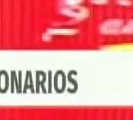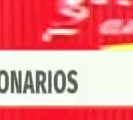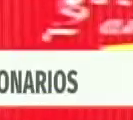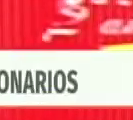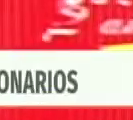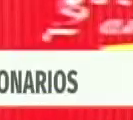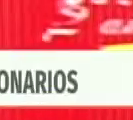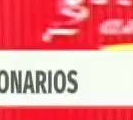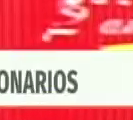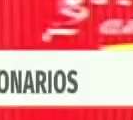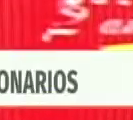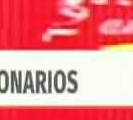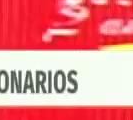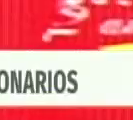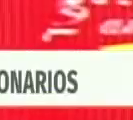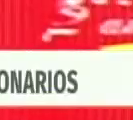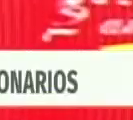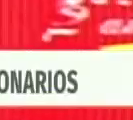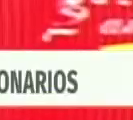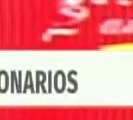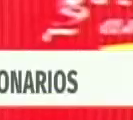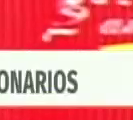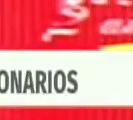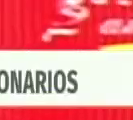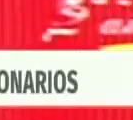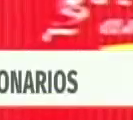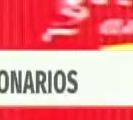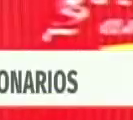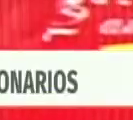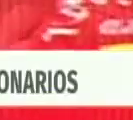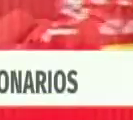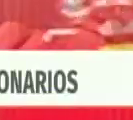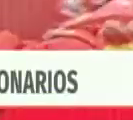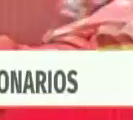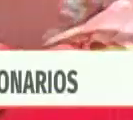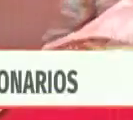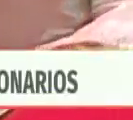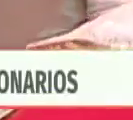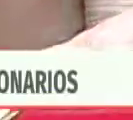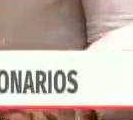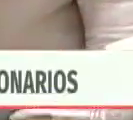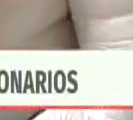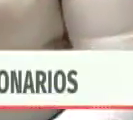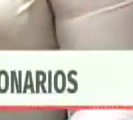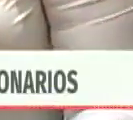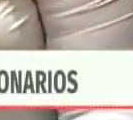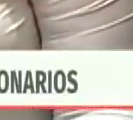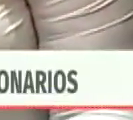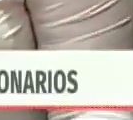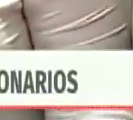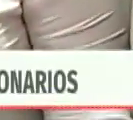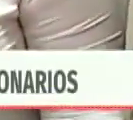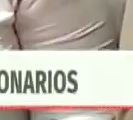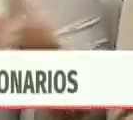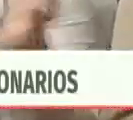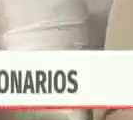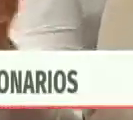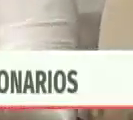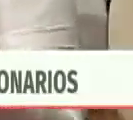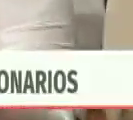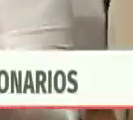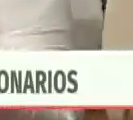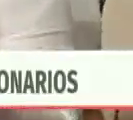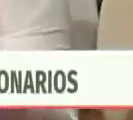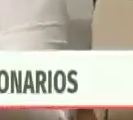alcaldes y alcaldesas que estamos hoy acá, ratificar, presidente, nuestro apoyo absoluto e indiscutible a la